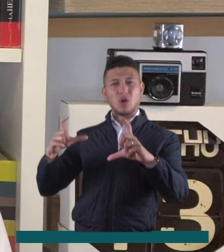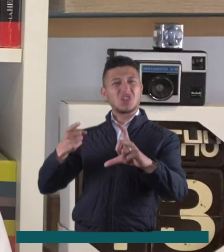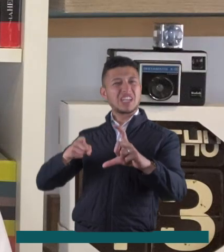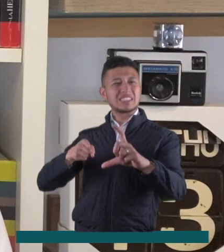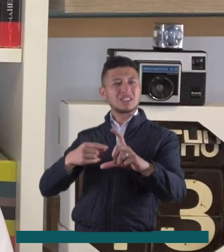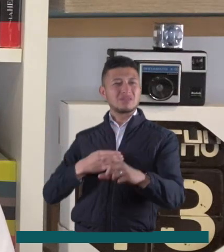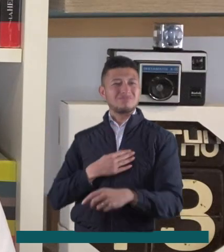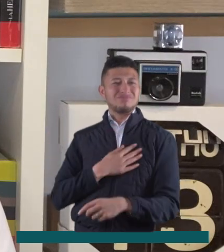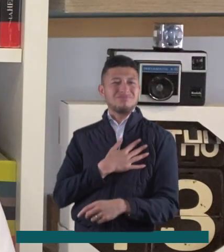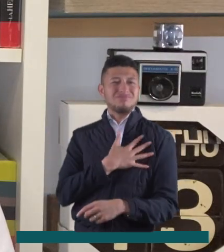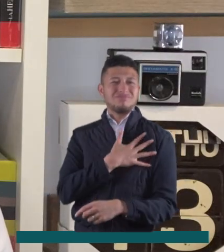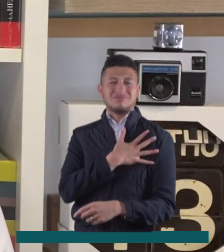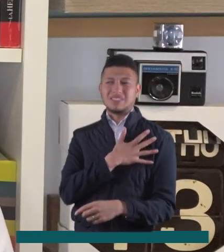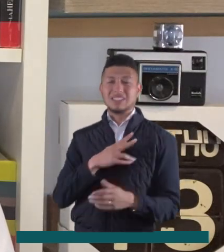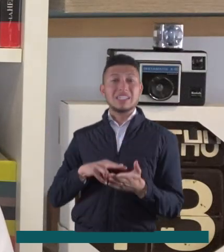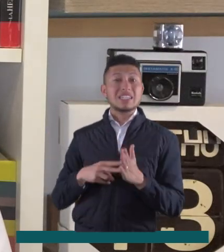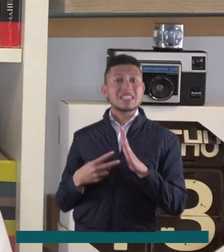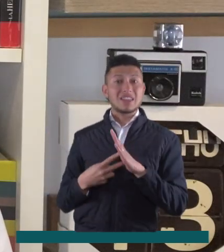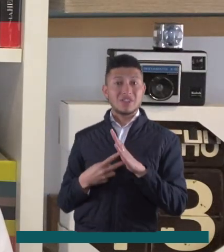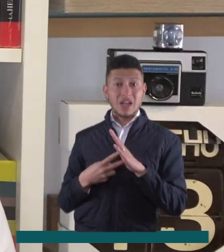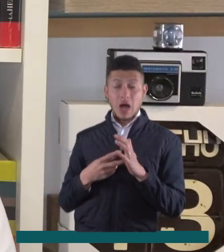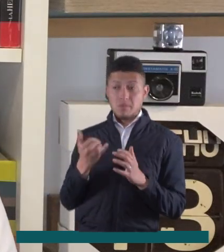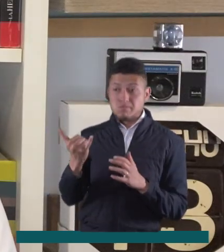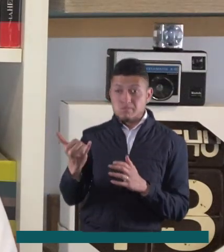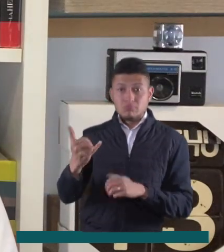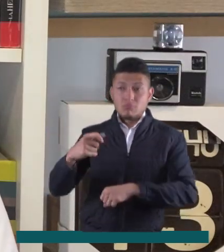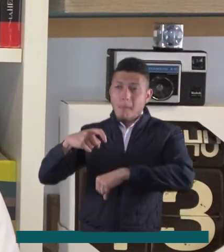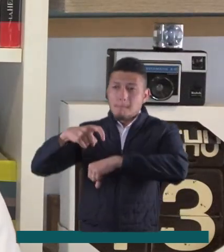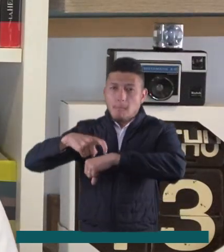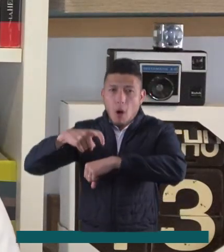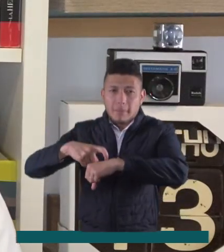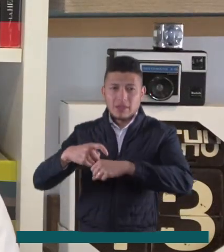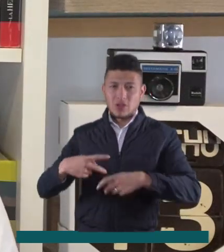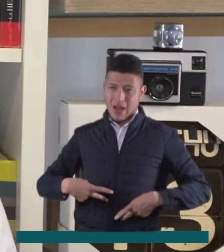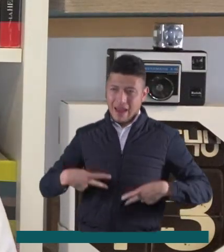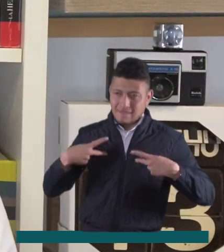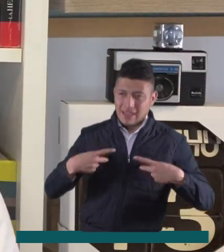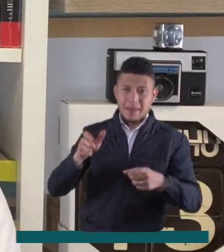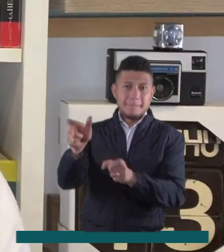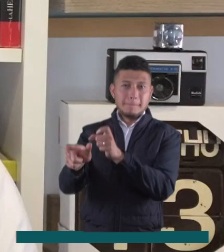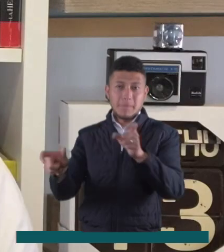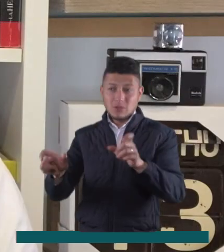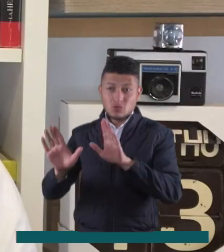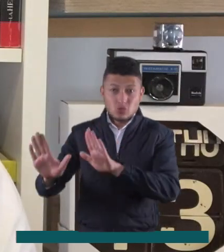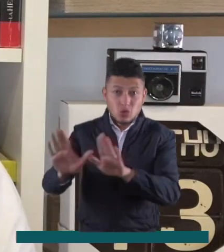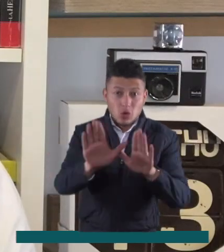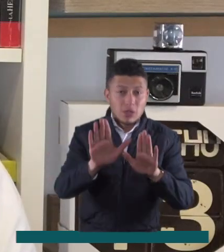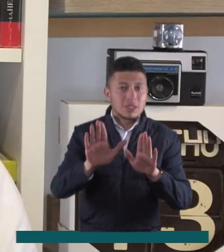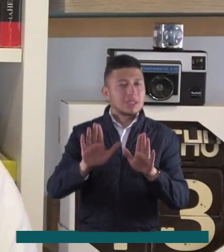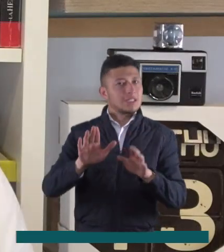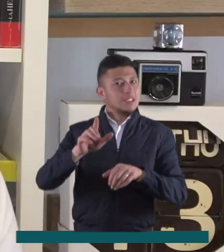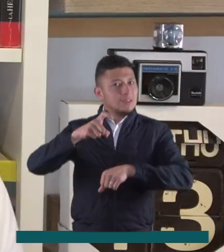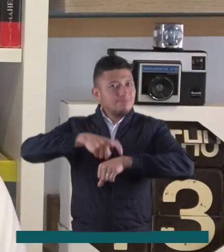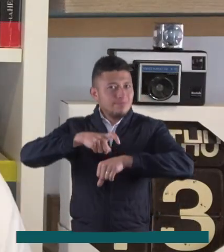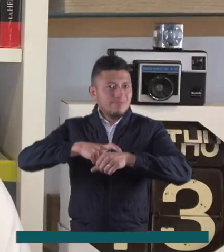es la fotografía. Lo que significa plasmar momentos de la vida de las personas